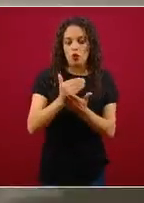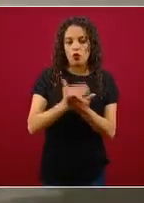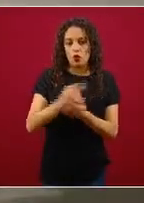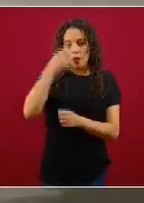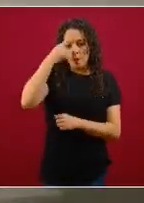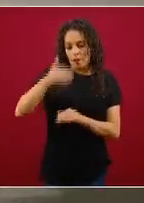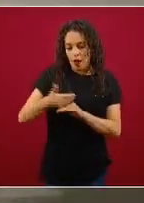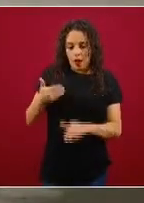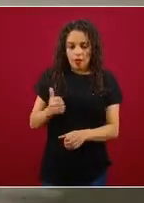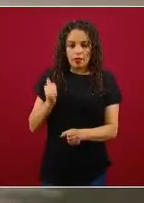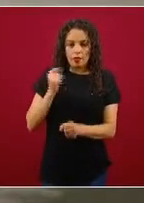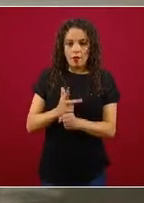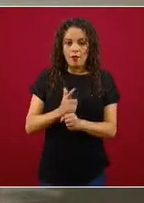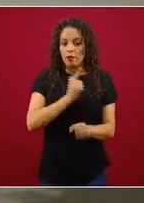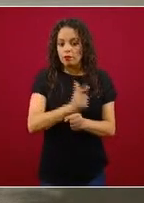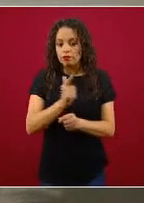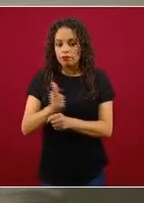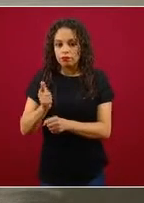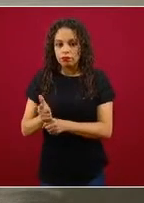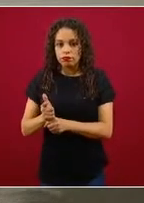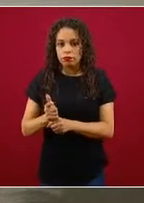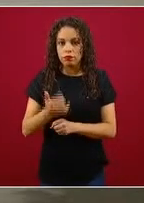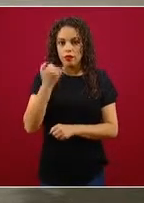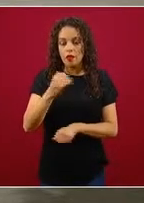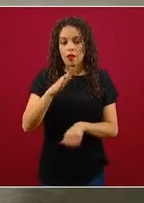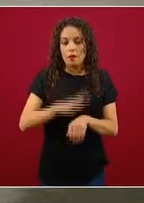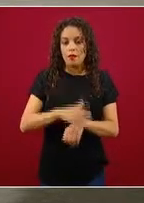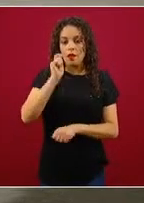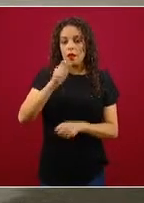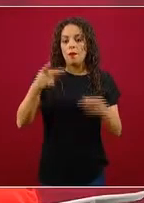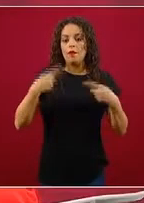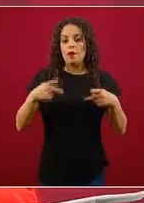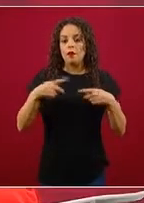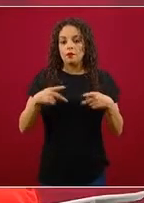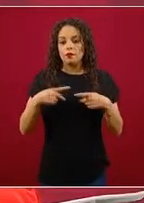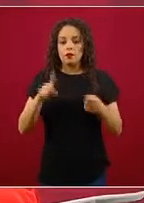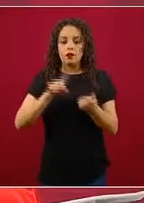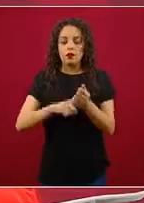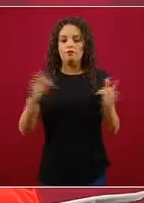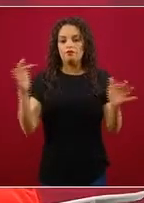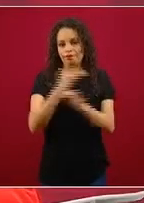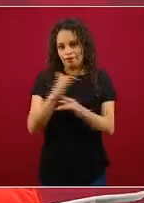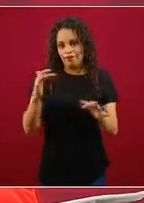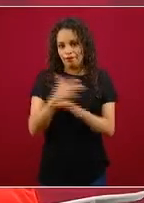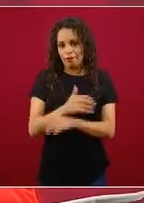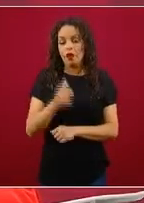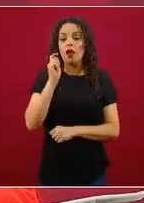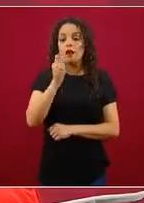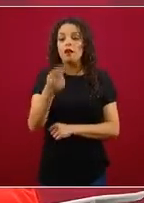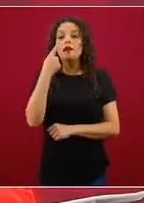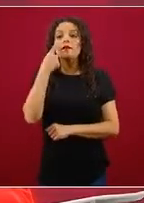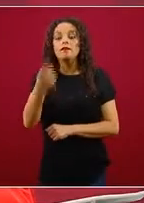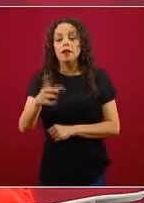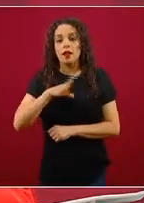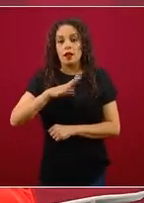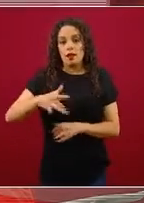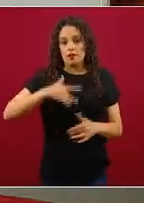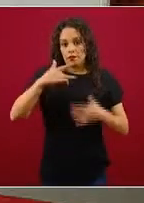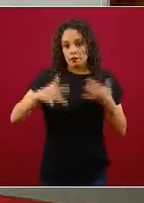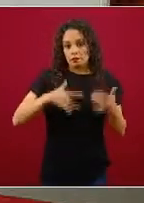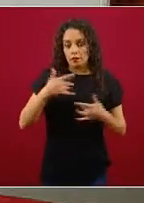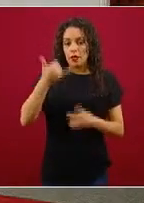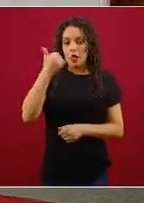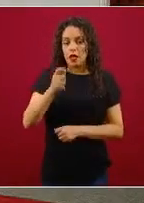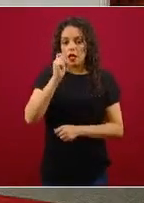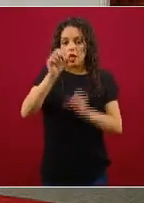dirigido de manera intensiva a personas con comorbilidades para identificar síntomas, fortalecer el sistema Locatel y